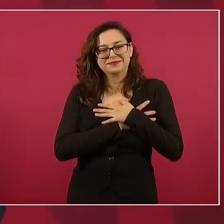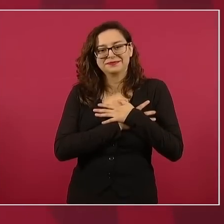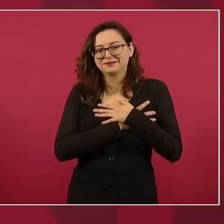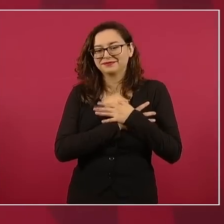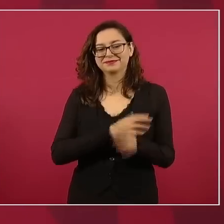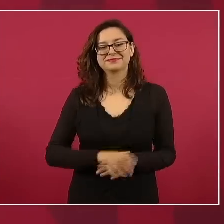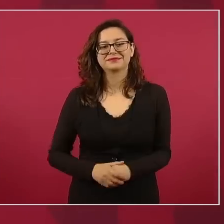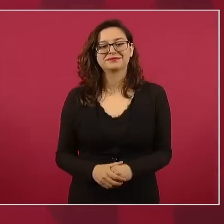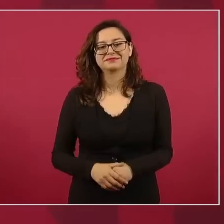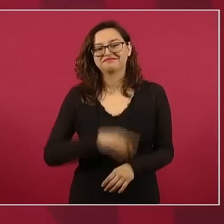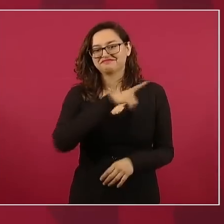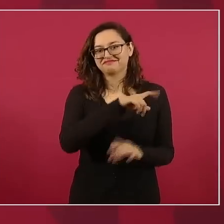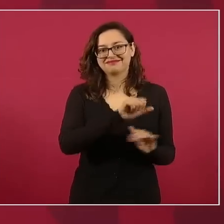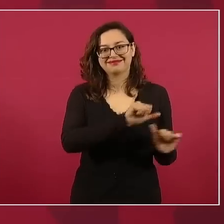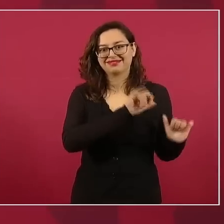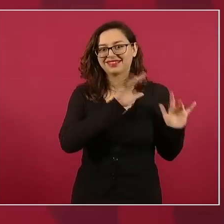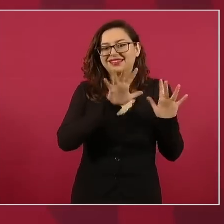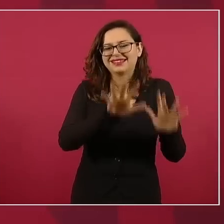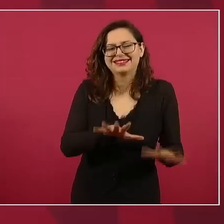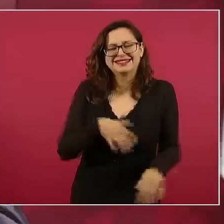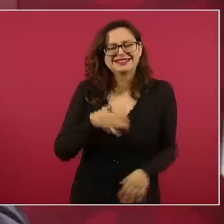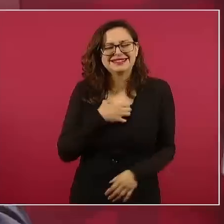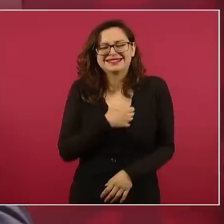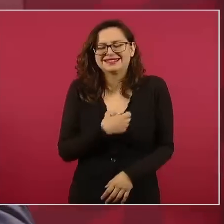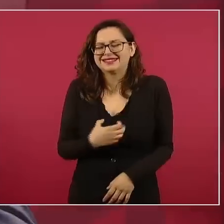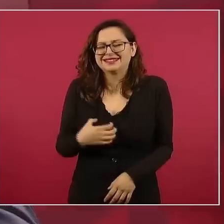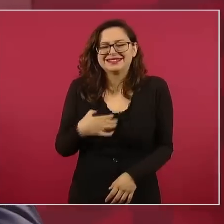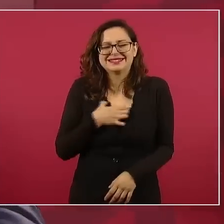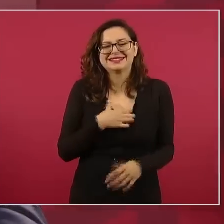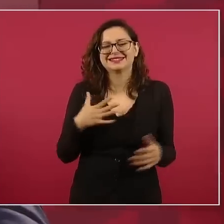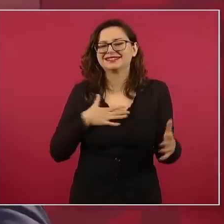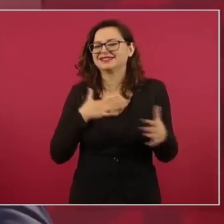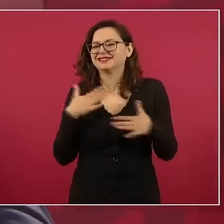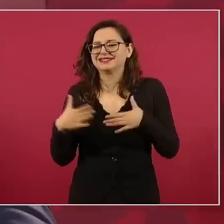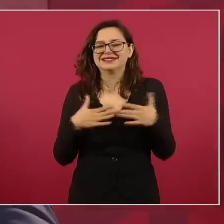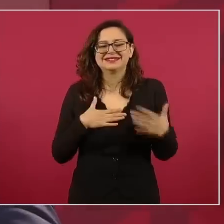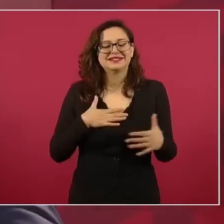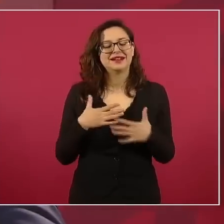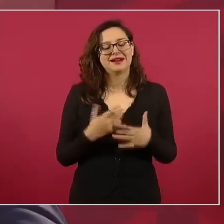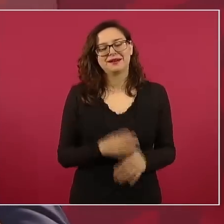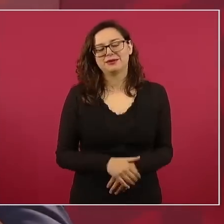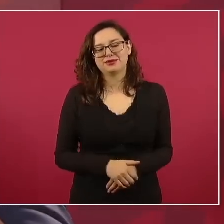contentísimos, les agradezco mucho.